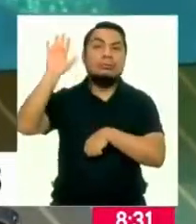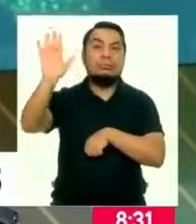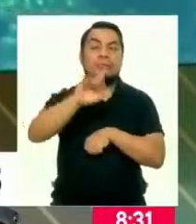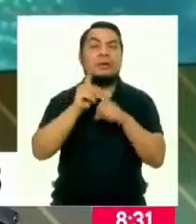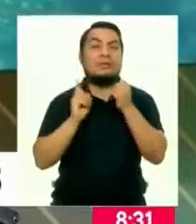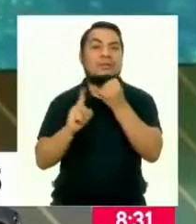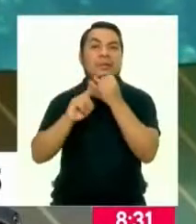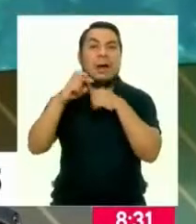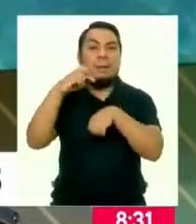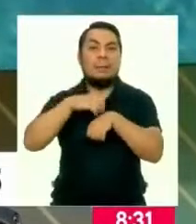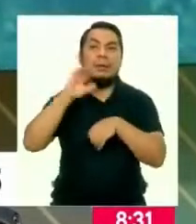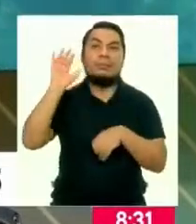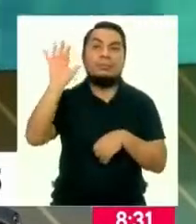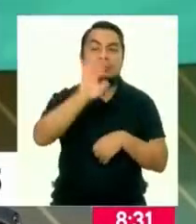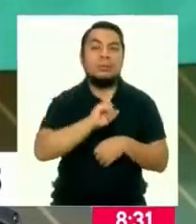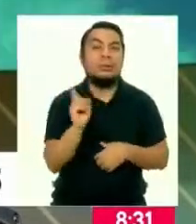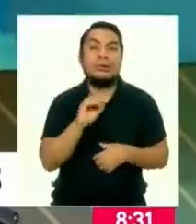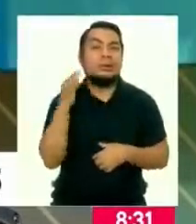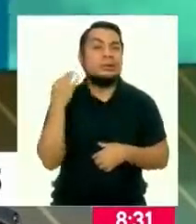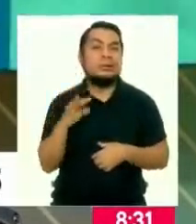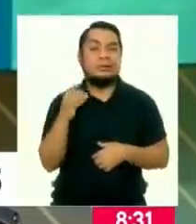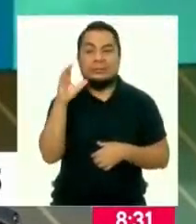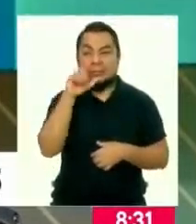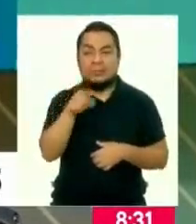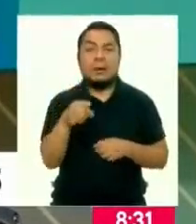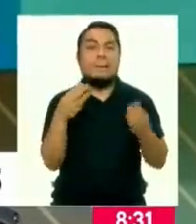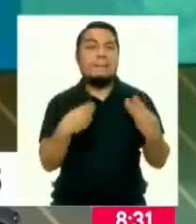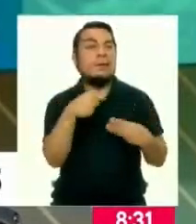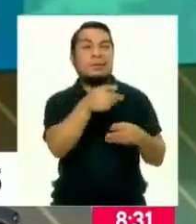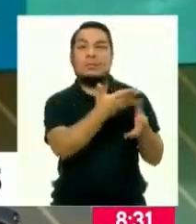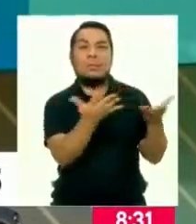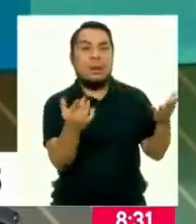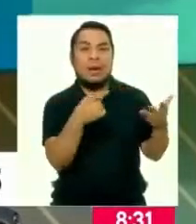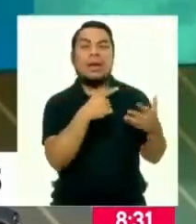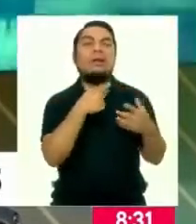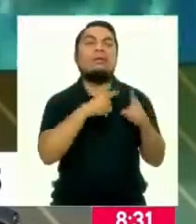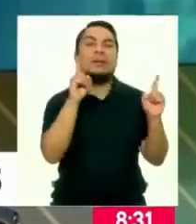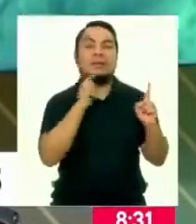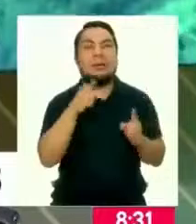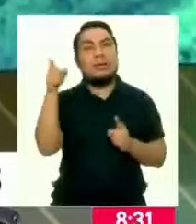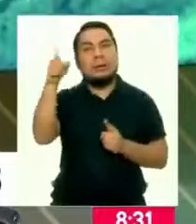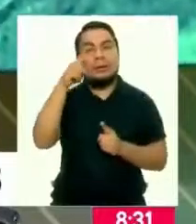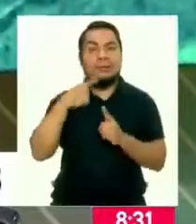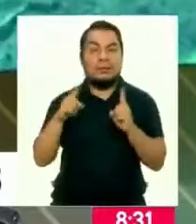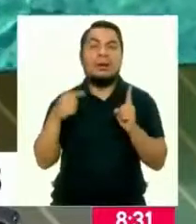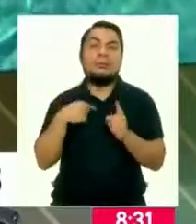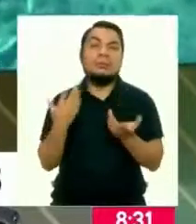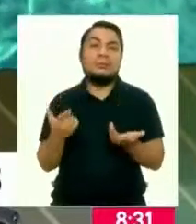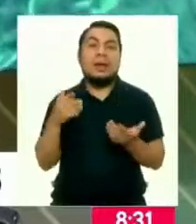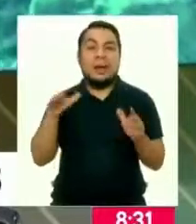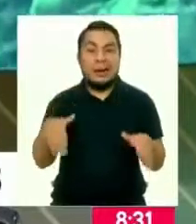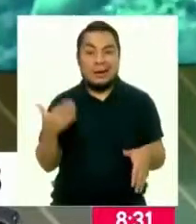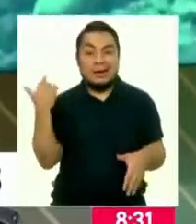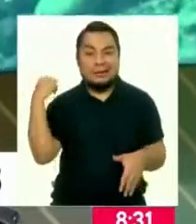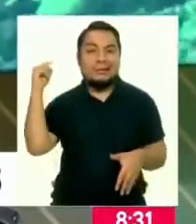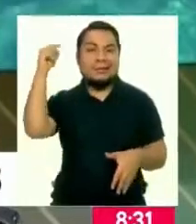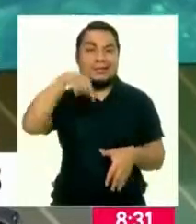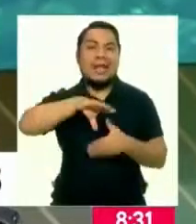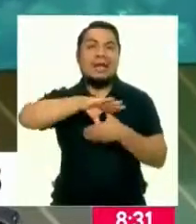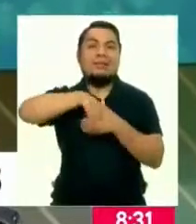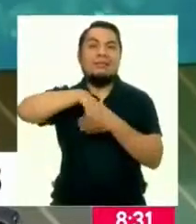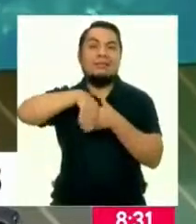diferentes variedades de papa nativa que no siempre la encontramos en el mercado. ¿No? Anteriormente lo que teníamos eran las ferias que existen, ¿no? Que en